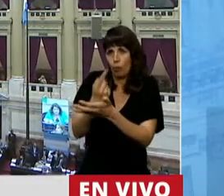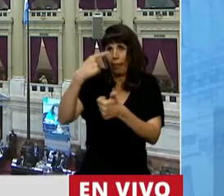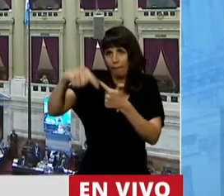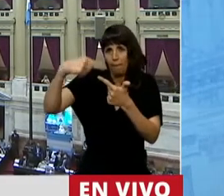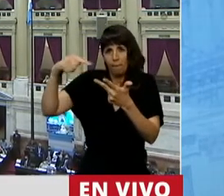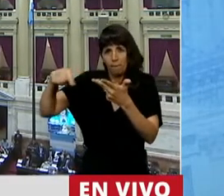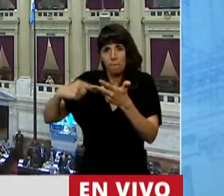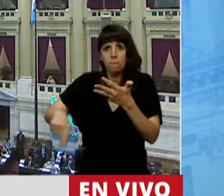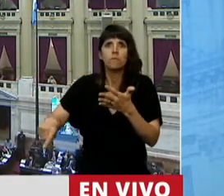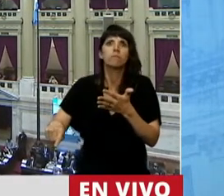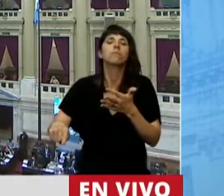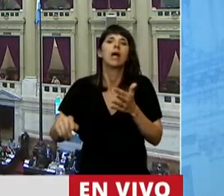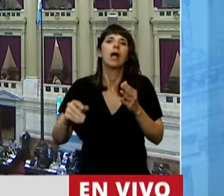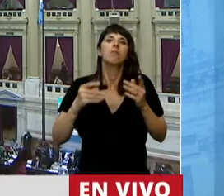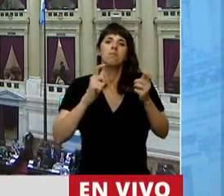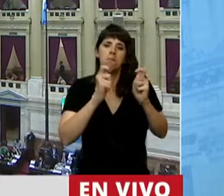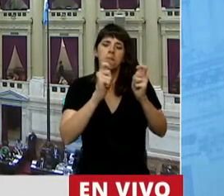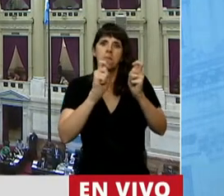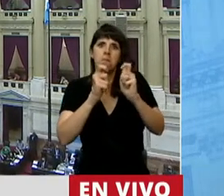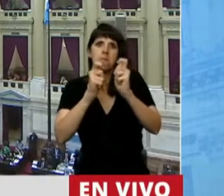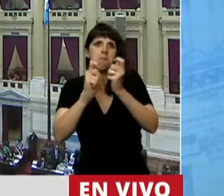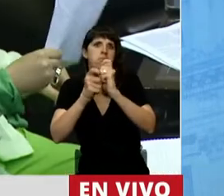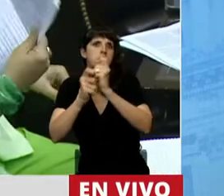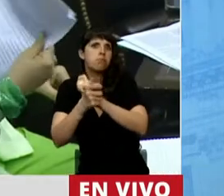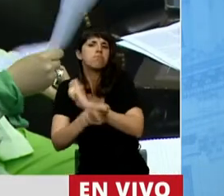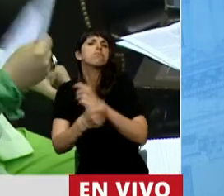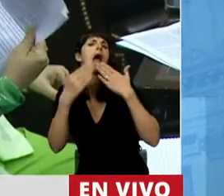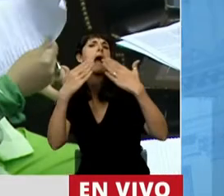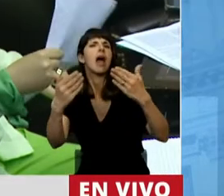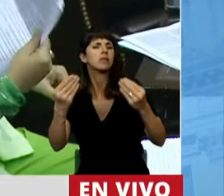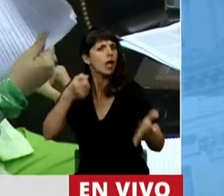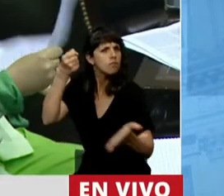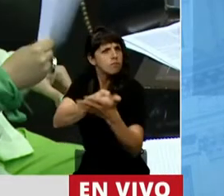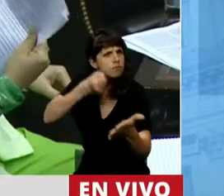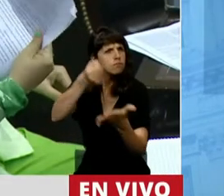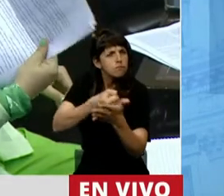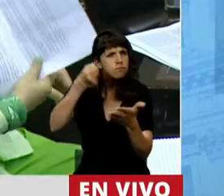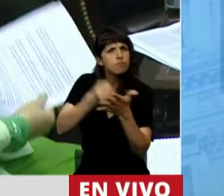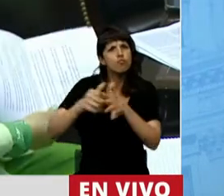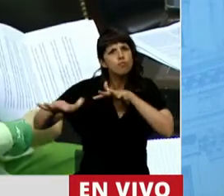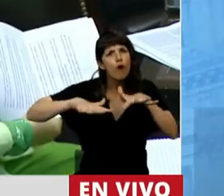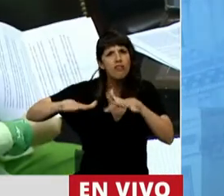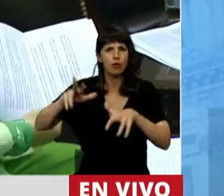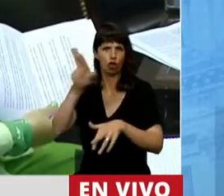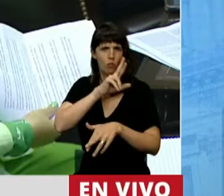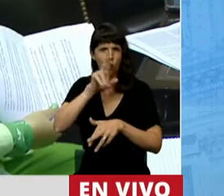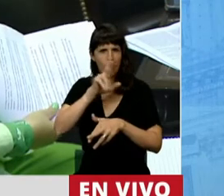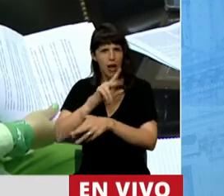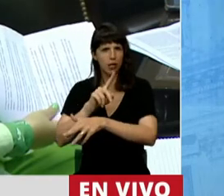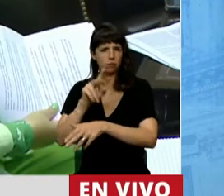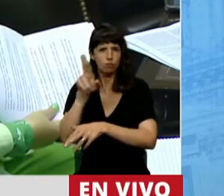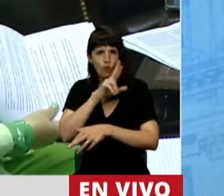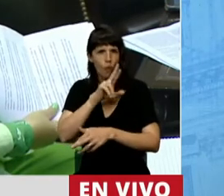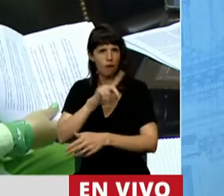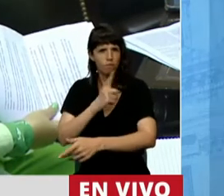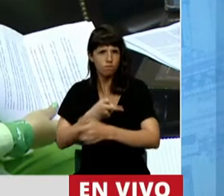fueron transformadas por la lucha, por la lucha de los movimientos de mujeres, de los movimientos feministas. Y